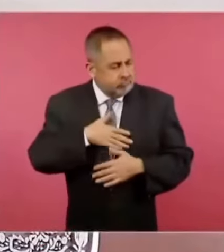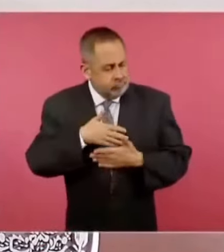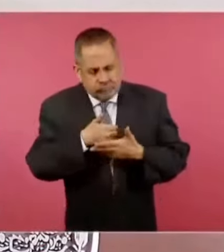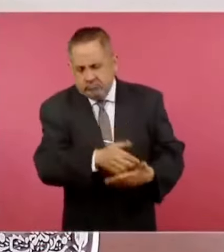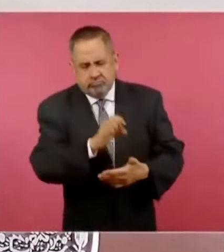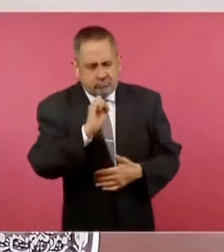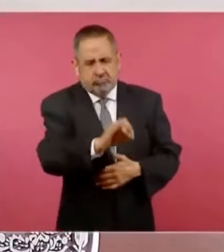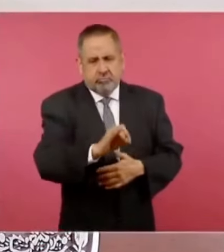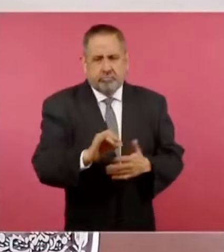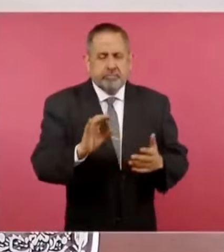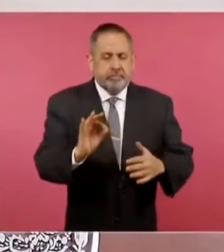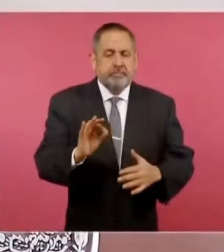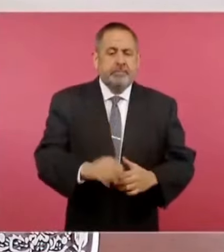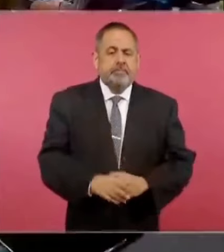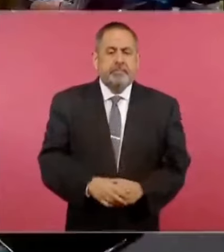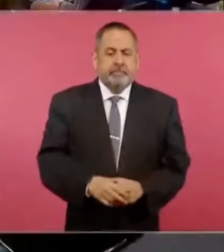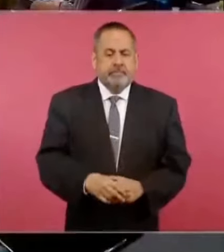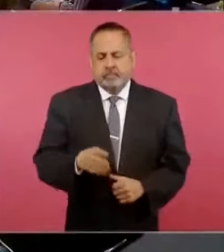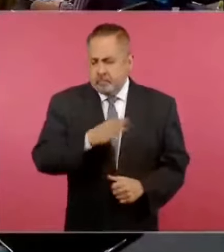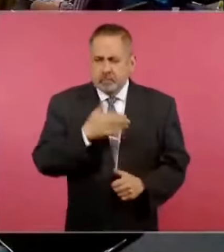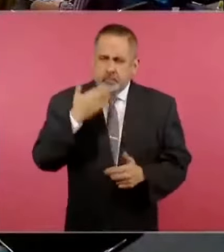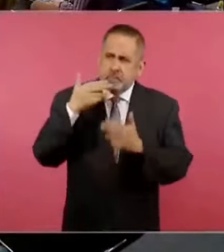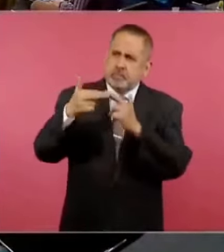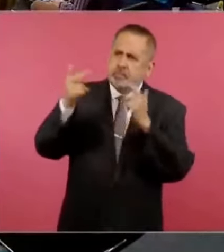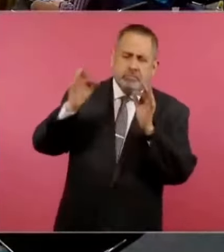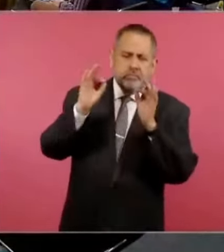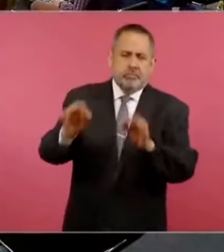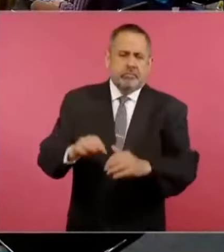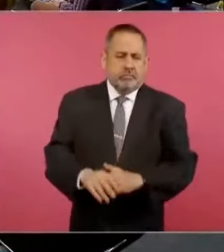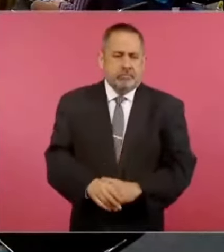ayudó. Es buena la relación.